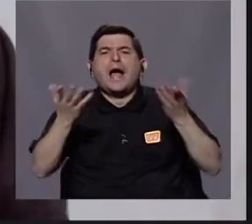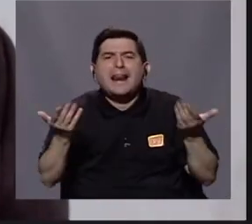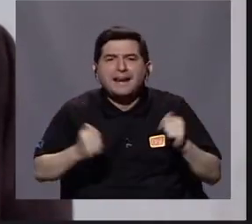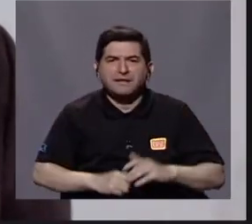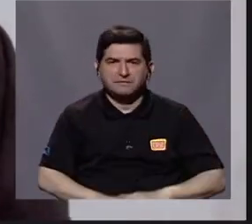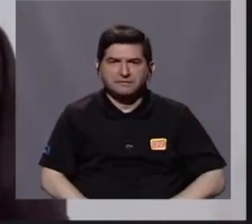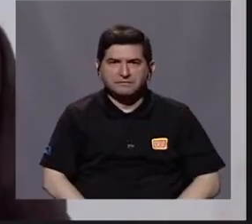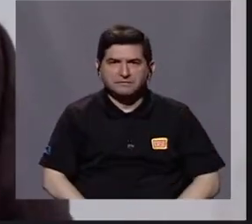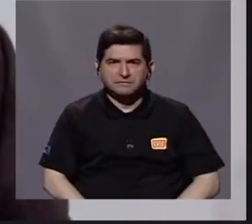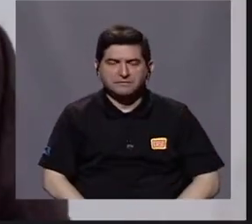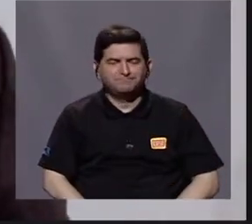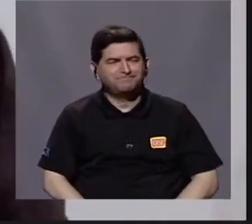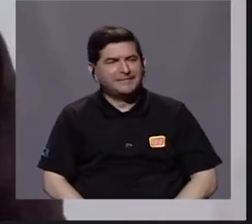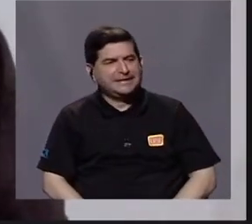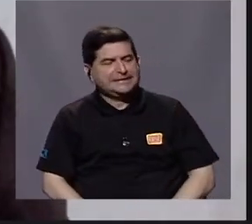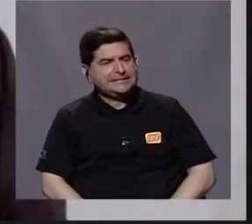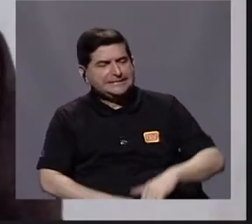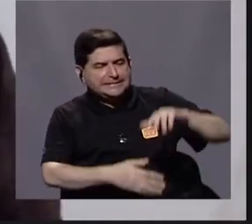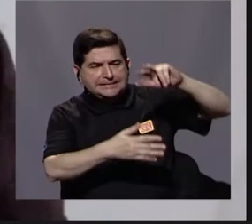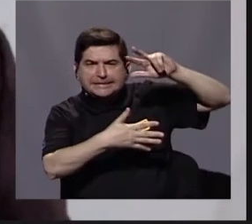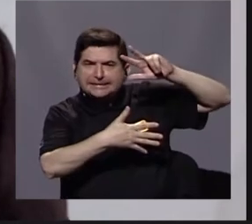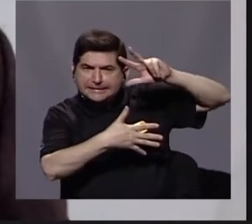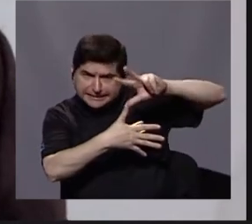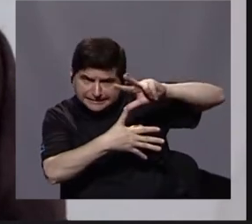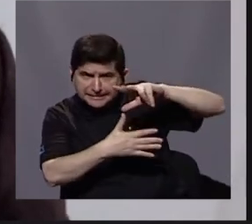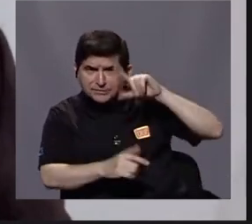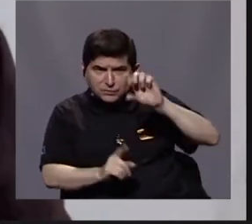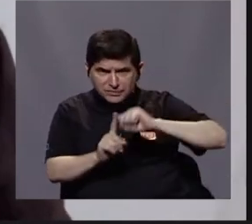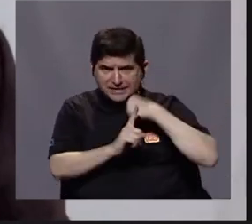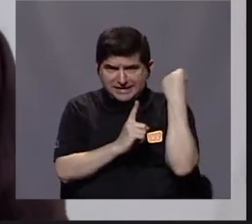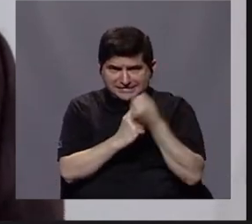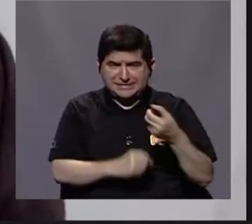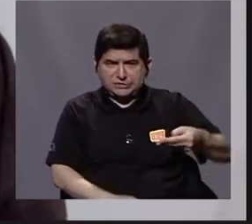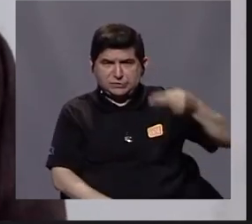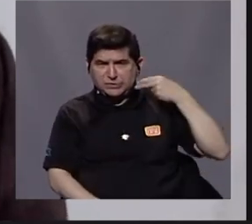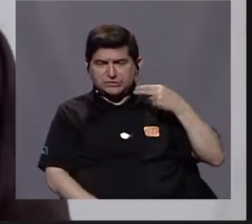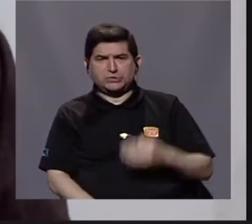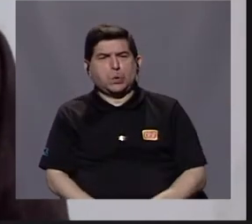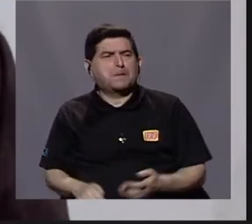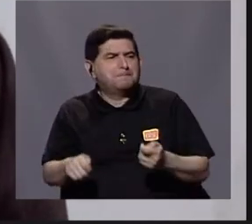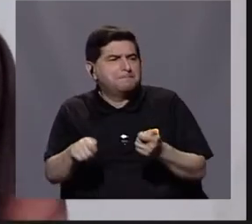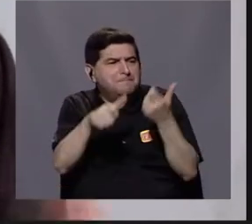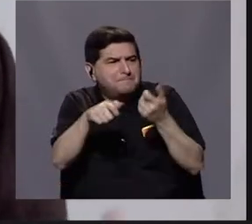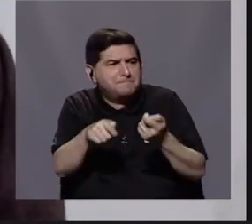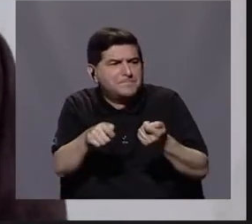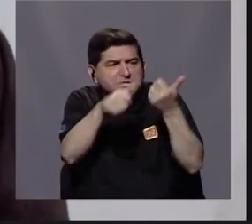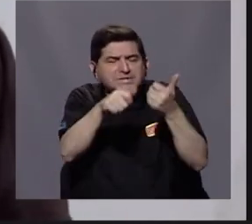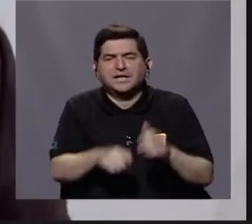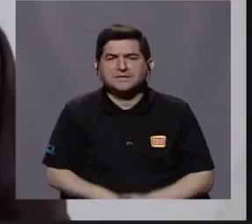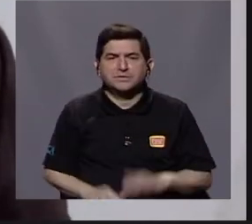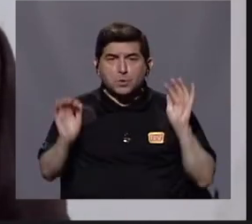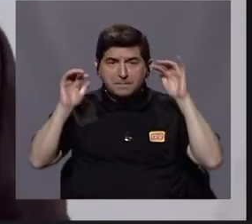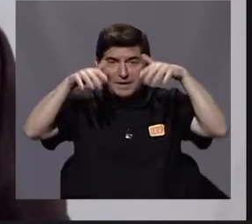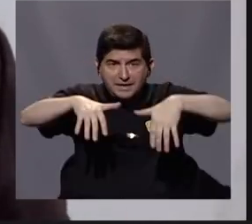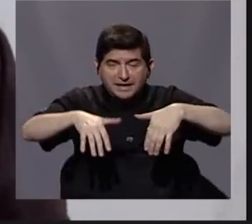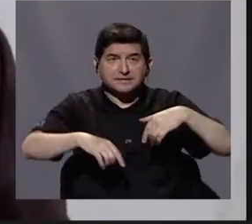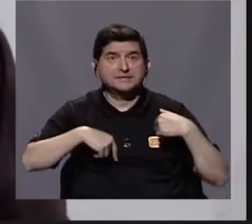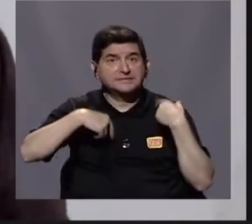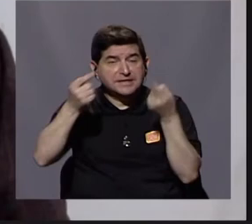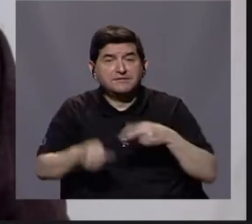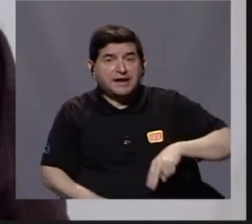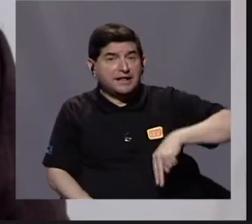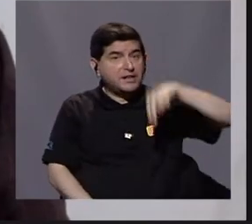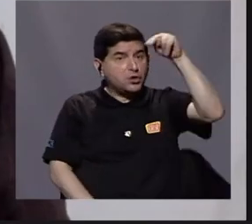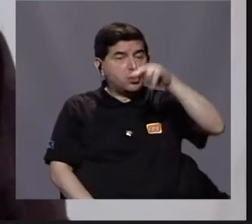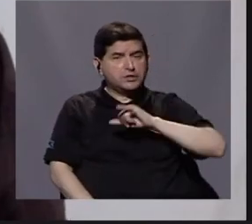Bueno, América Latina como un factor histórico de expulsión de migrantes hacia el norte, sigue manteniendo